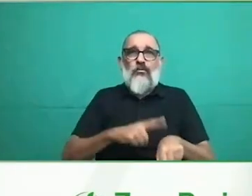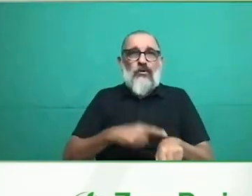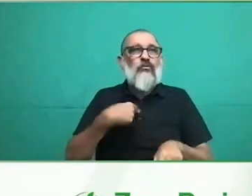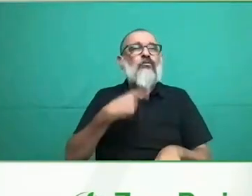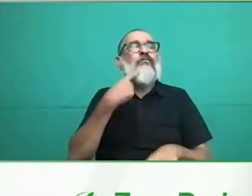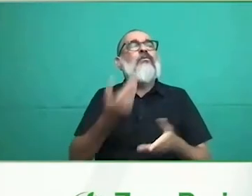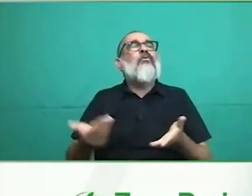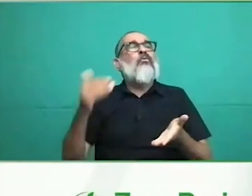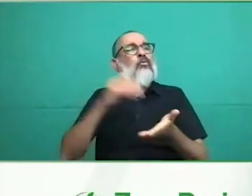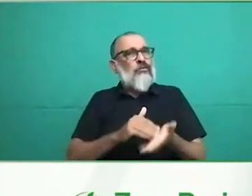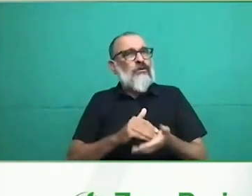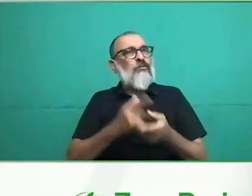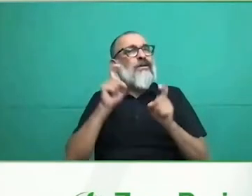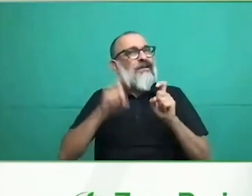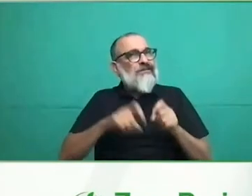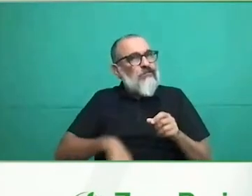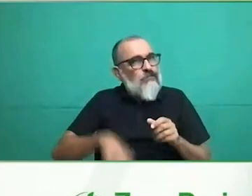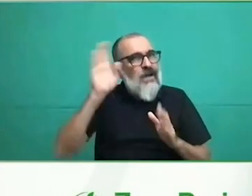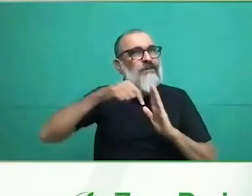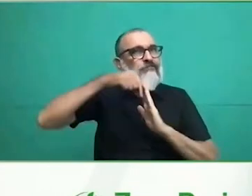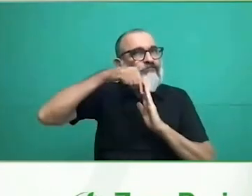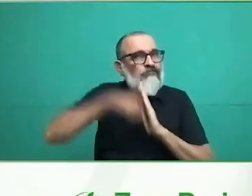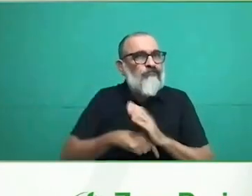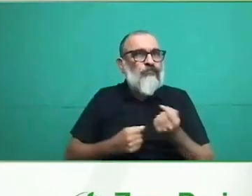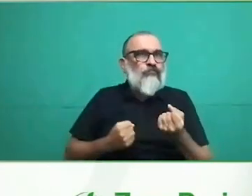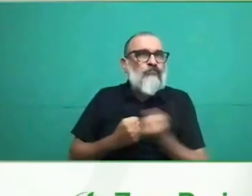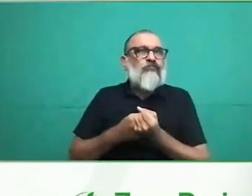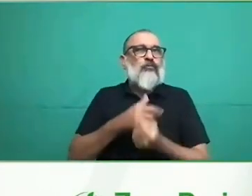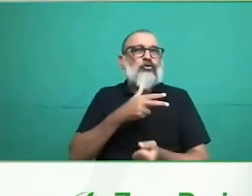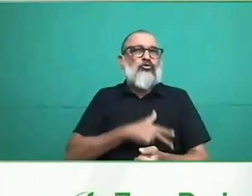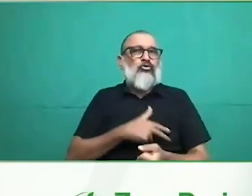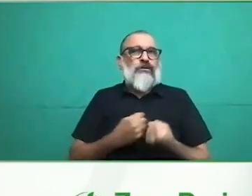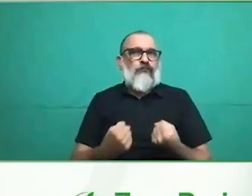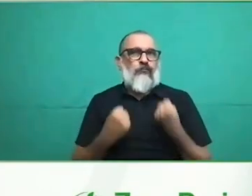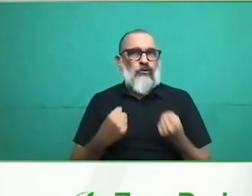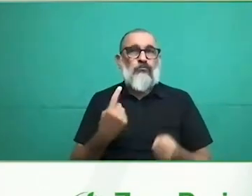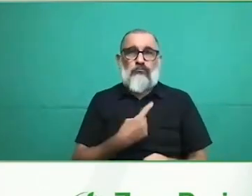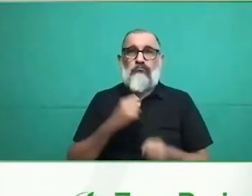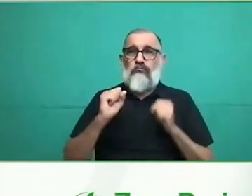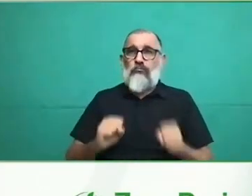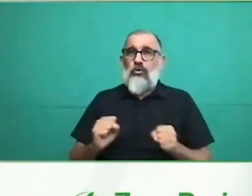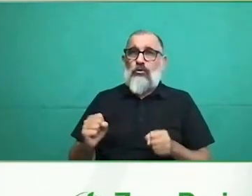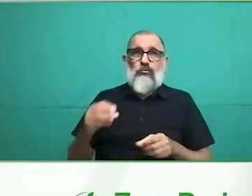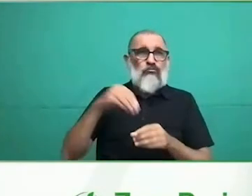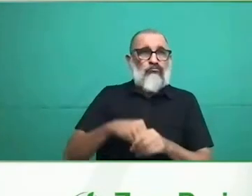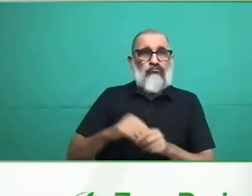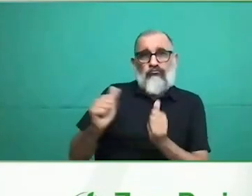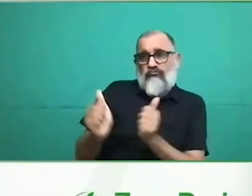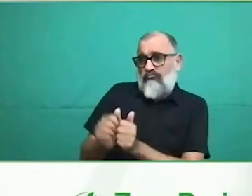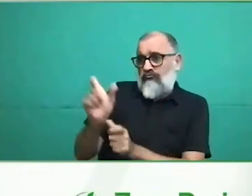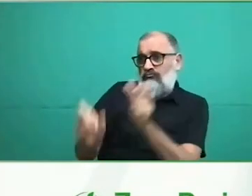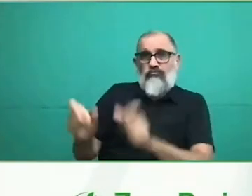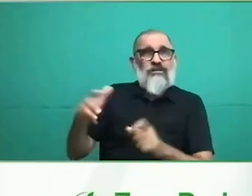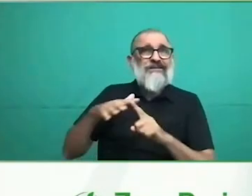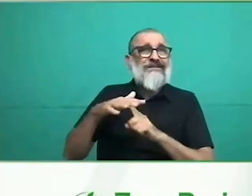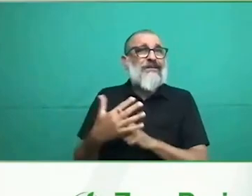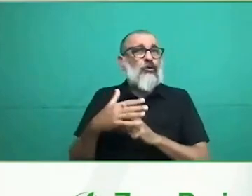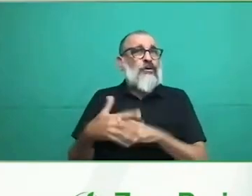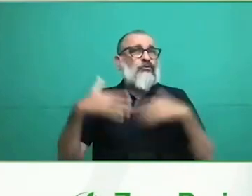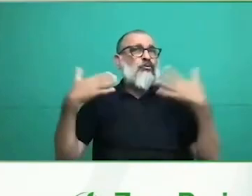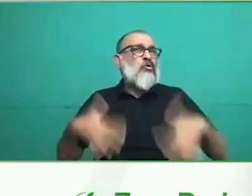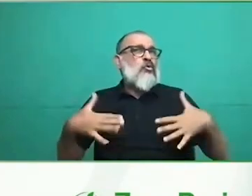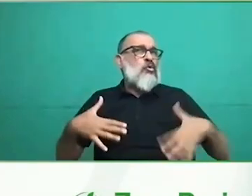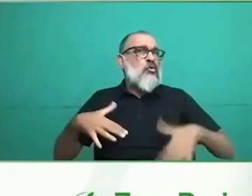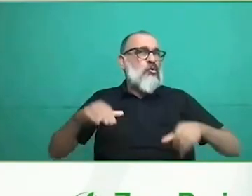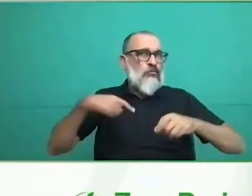existe, no puede, a veces no quiere, o a veces es apartado por los jueces porque consideran que hay abusos e